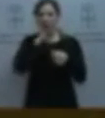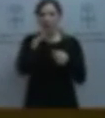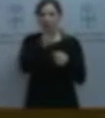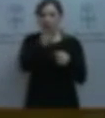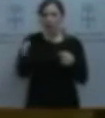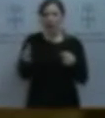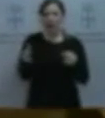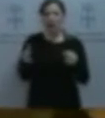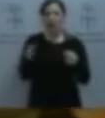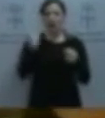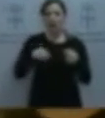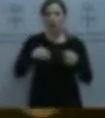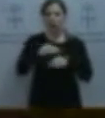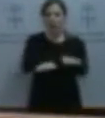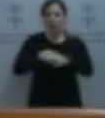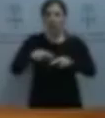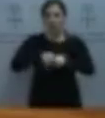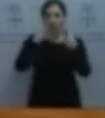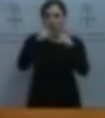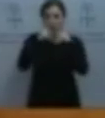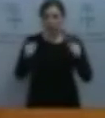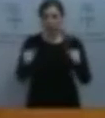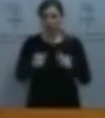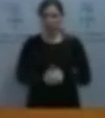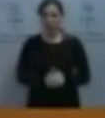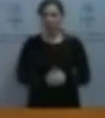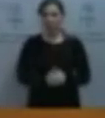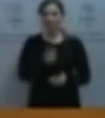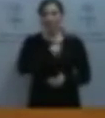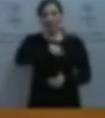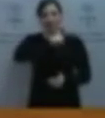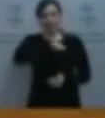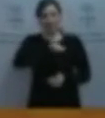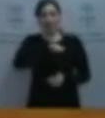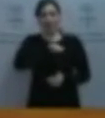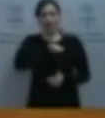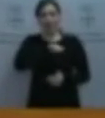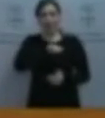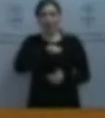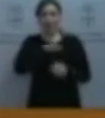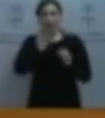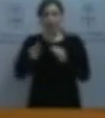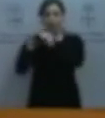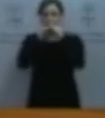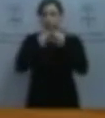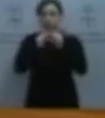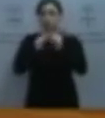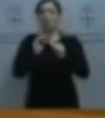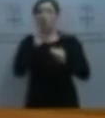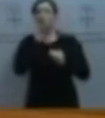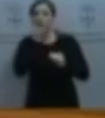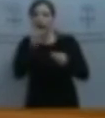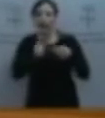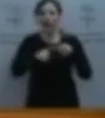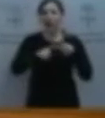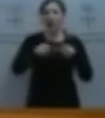Administración Pública asturiana con ellos. España comparte algo con Grecia, Chipre, Portugal, Hungría